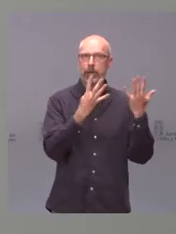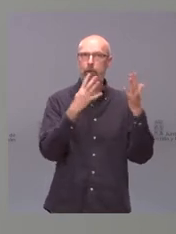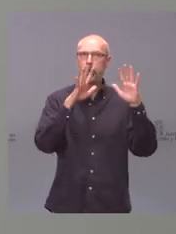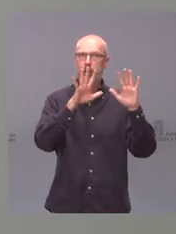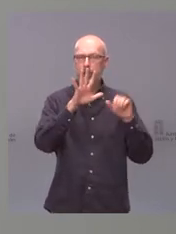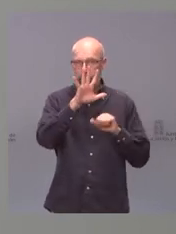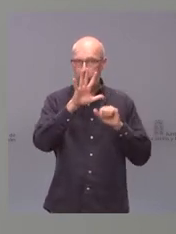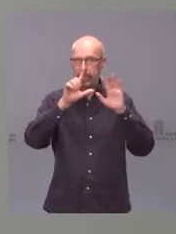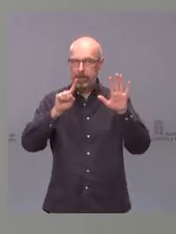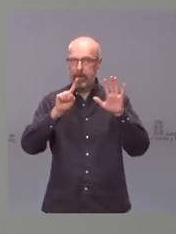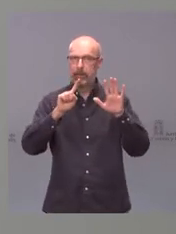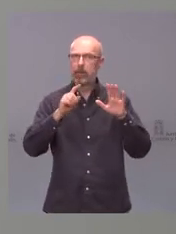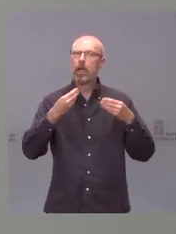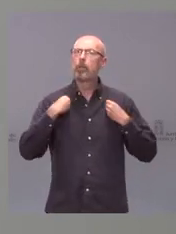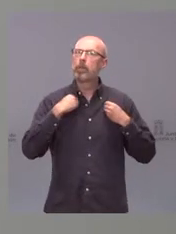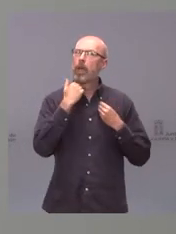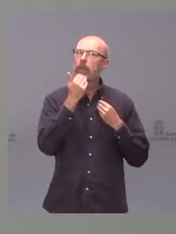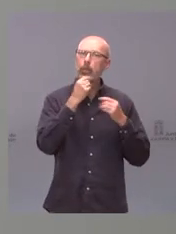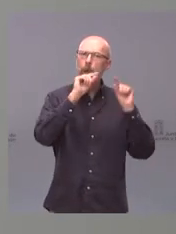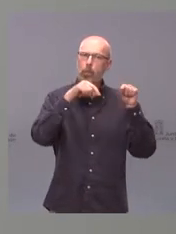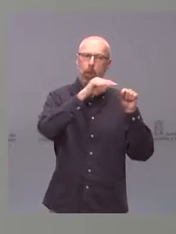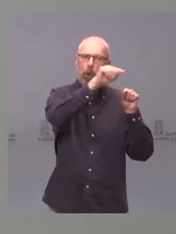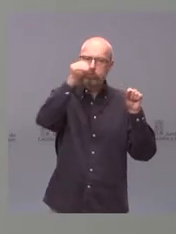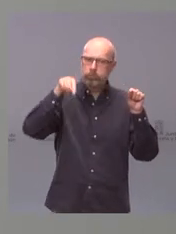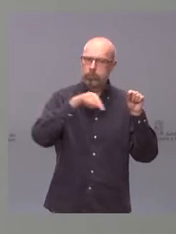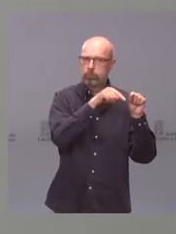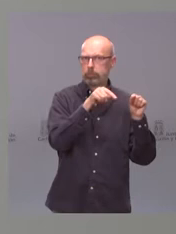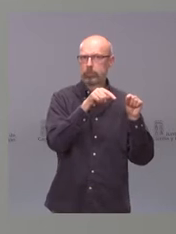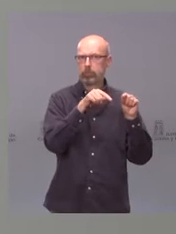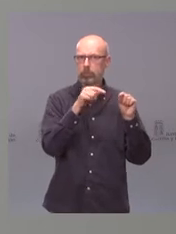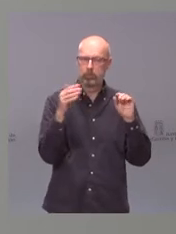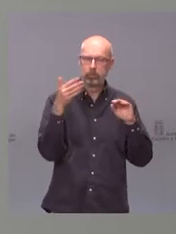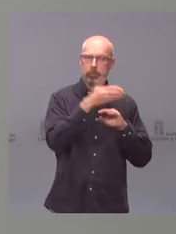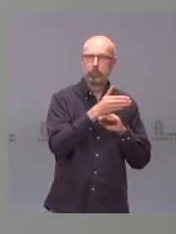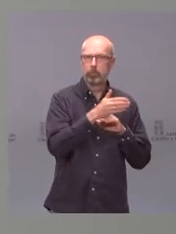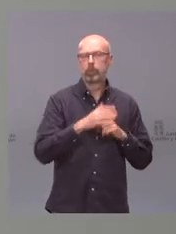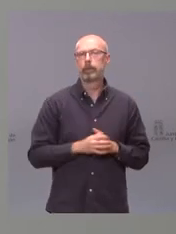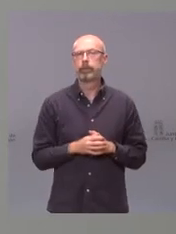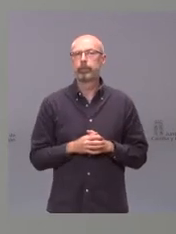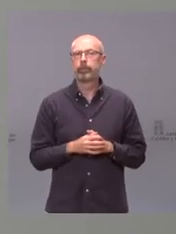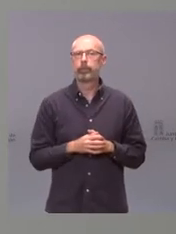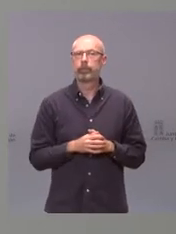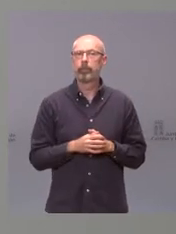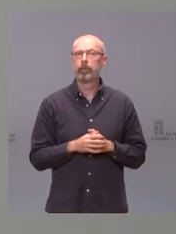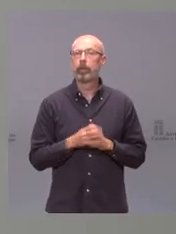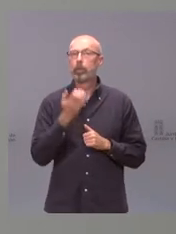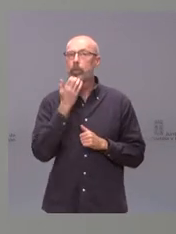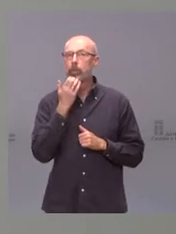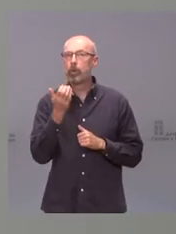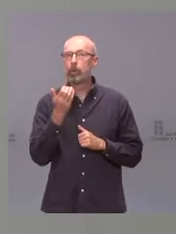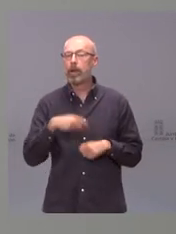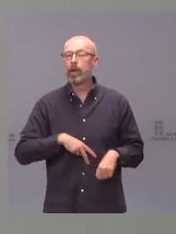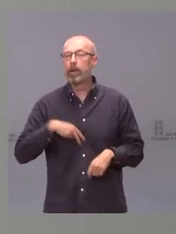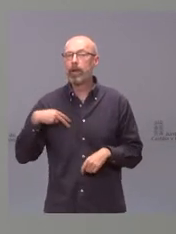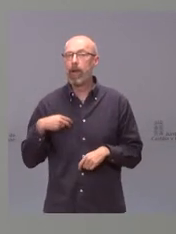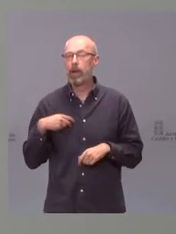localidad de la provincia de Zamora y mutualistas empadronados en la provincia de Zamora. Quien no debe acudir, esto es en general